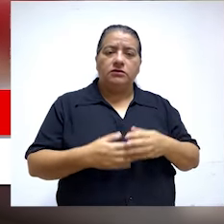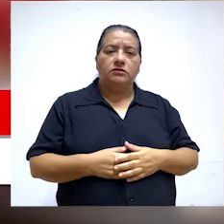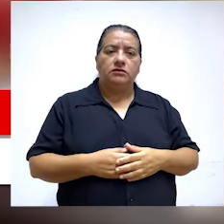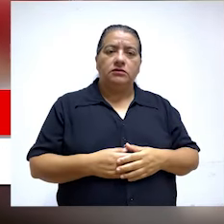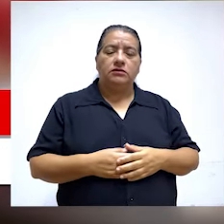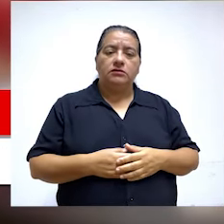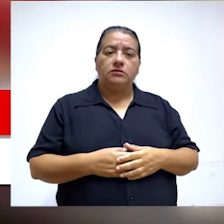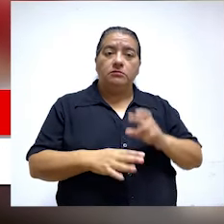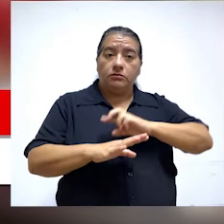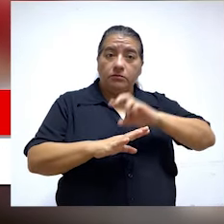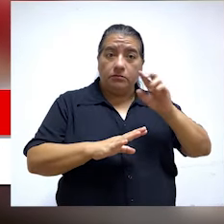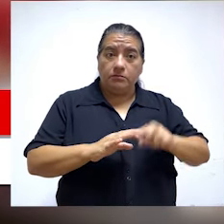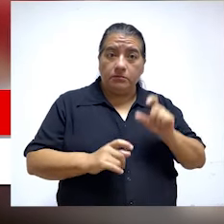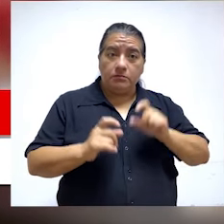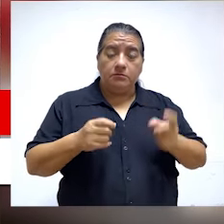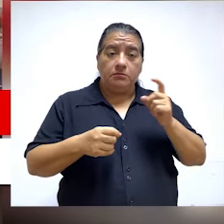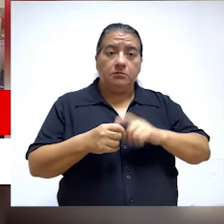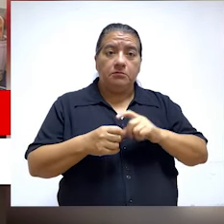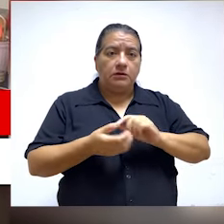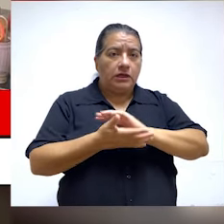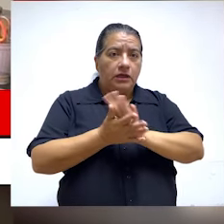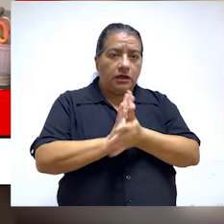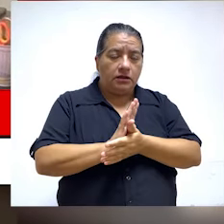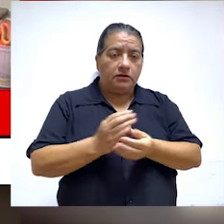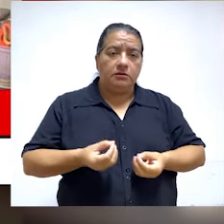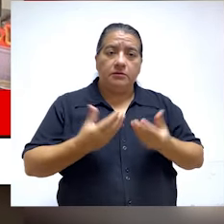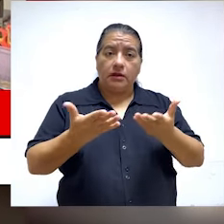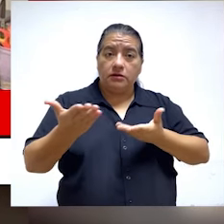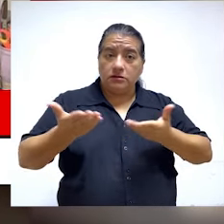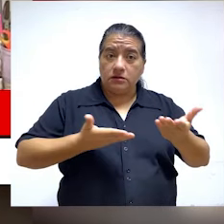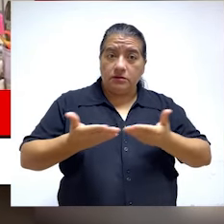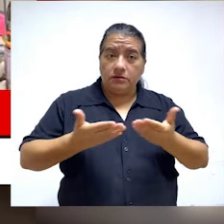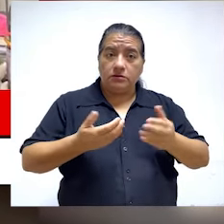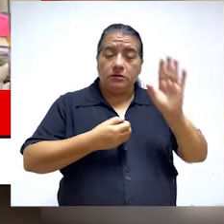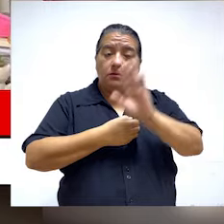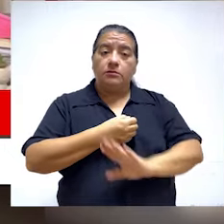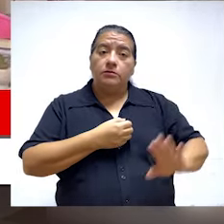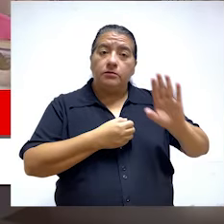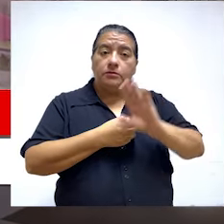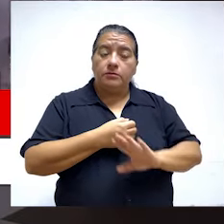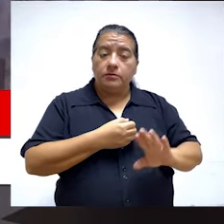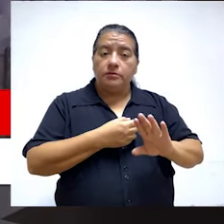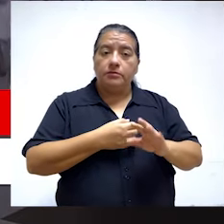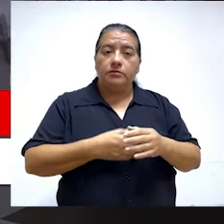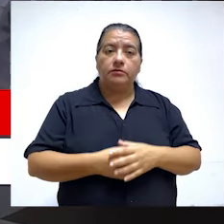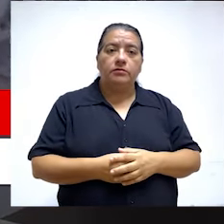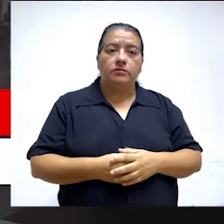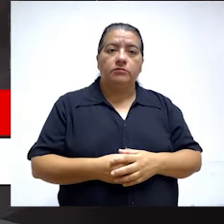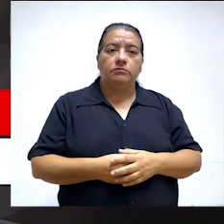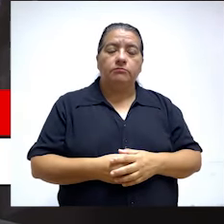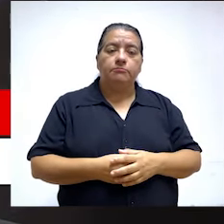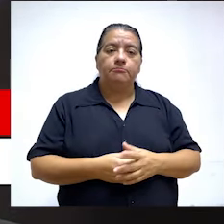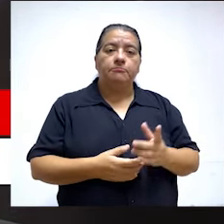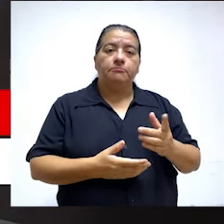y gratuitos que se dedican a brindar servicios de protección,